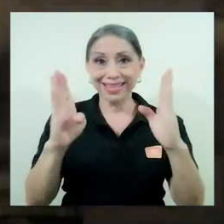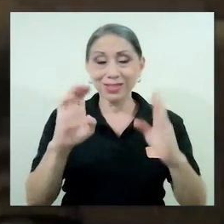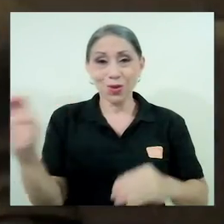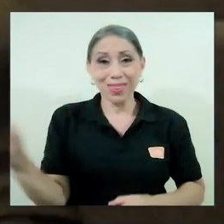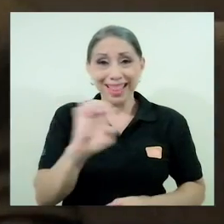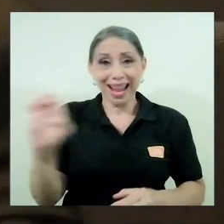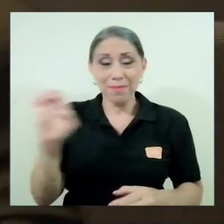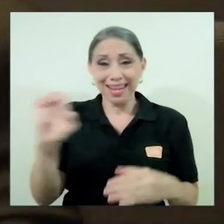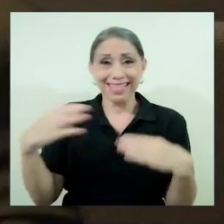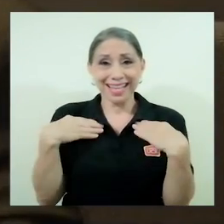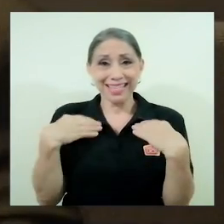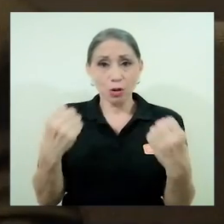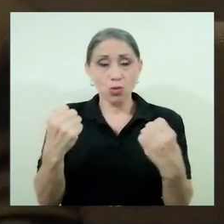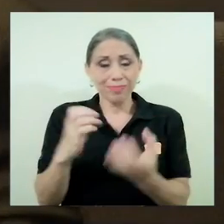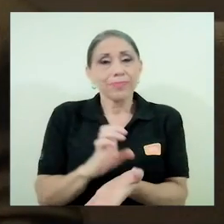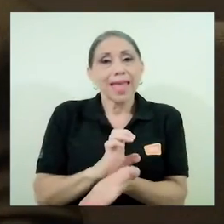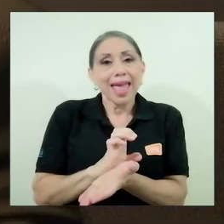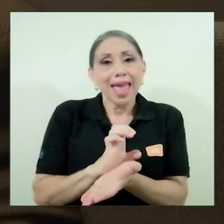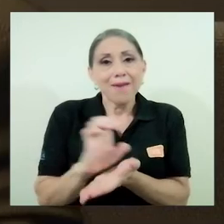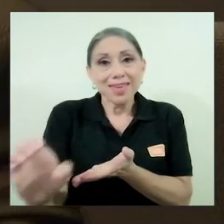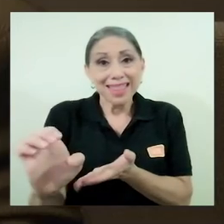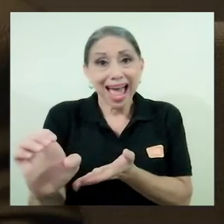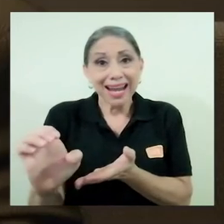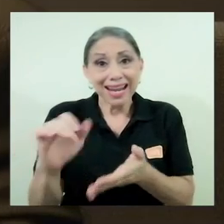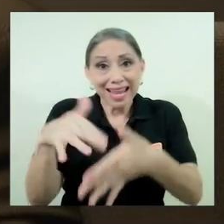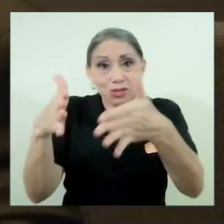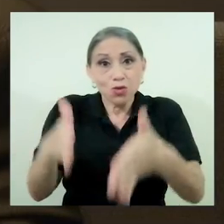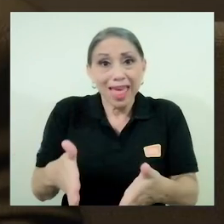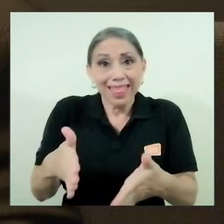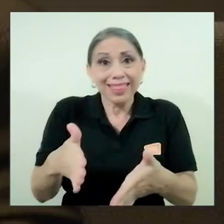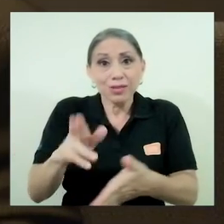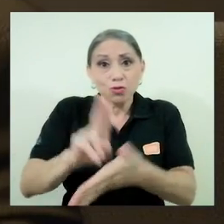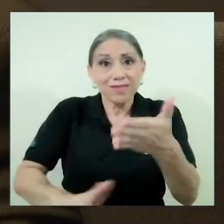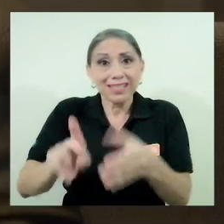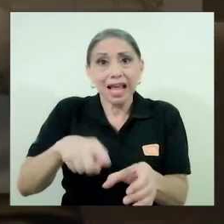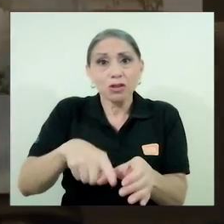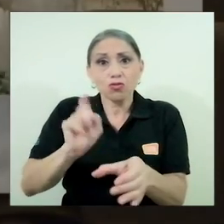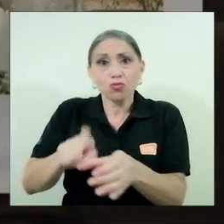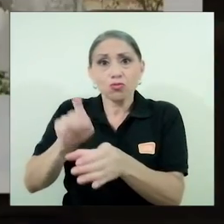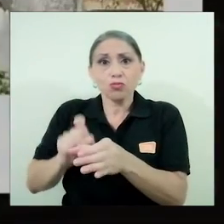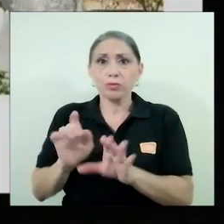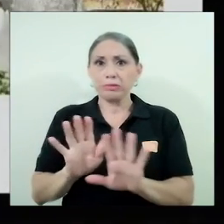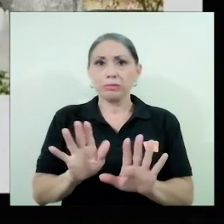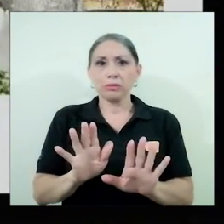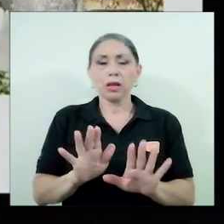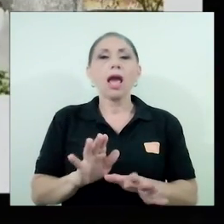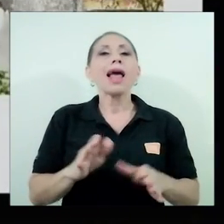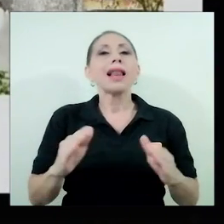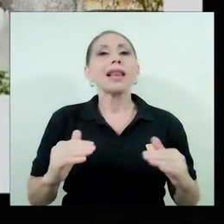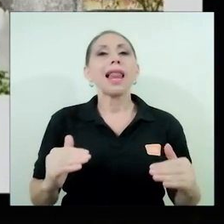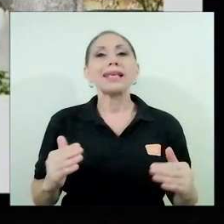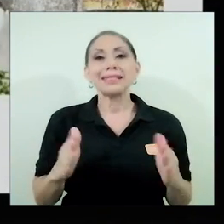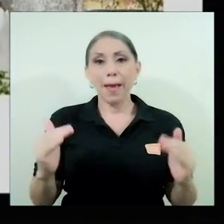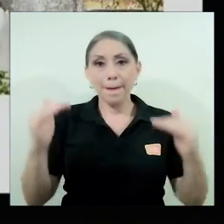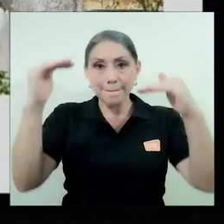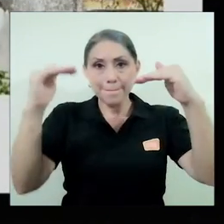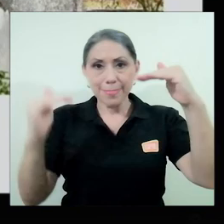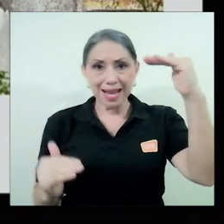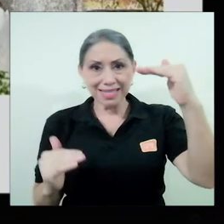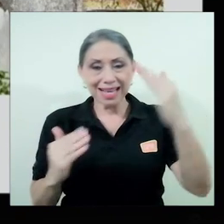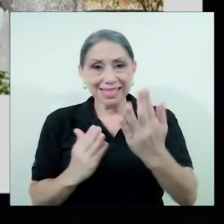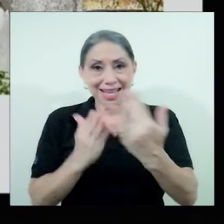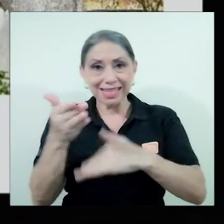emergencia sanitaria, evitar la deserción de los estudiantes universitarios, disminuir las brechas de acceso